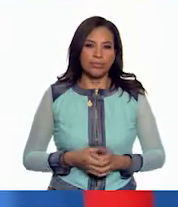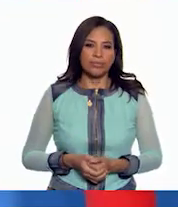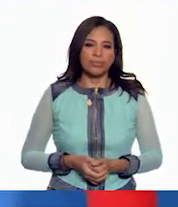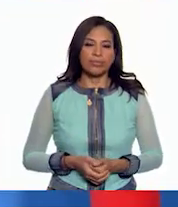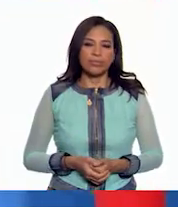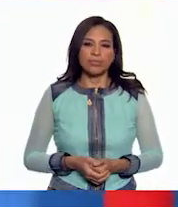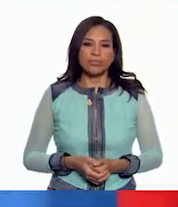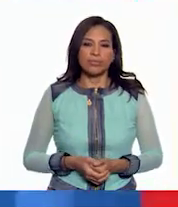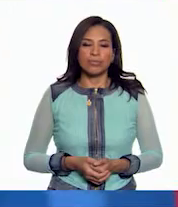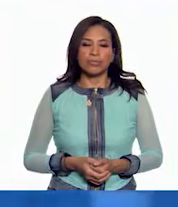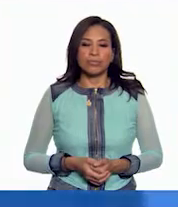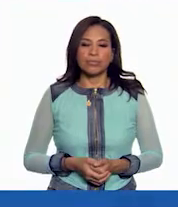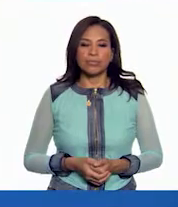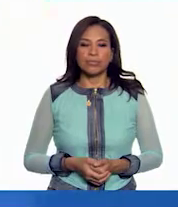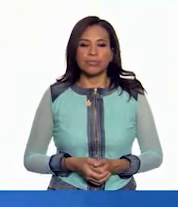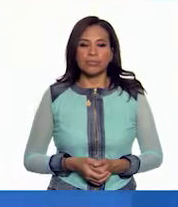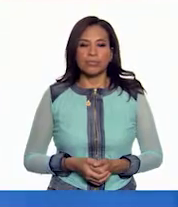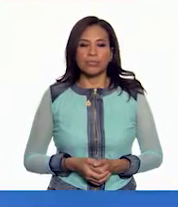A ver.